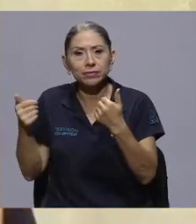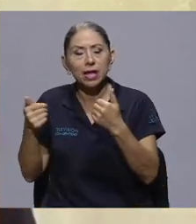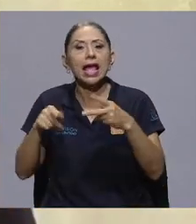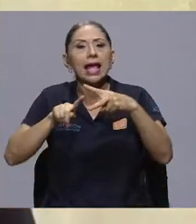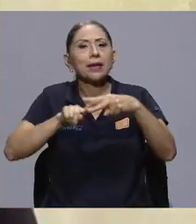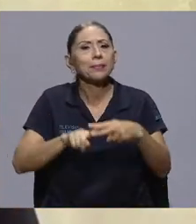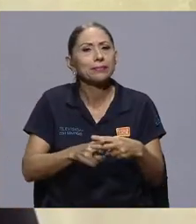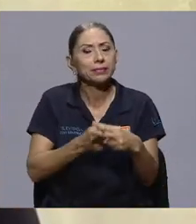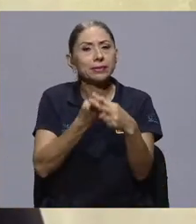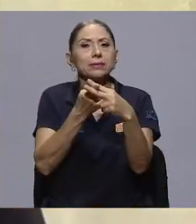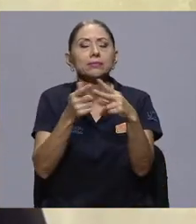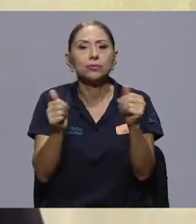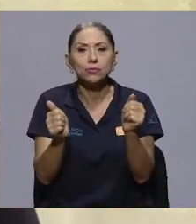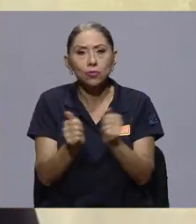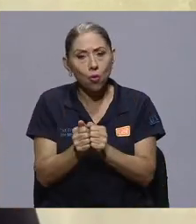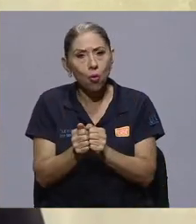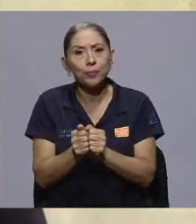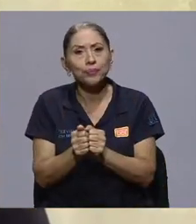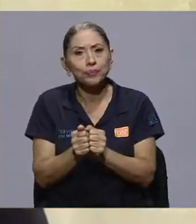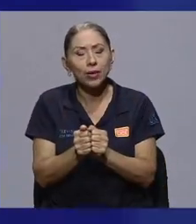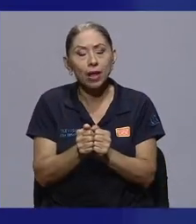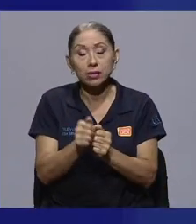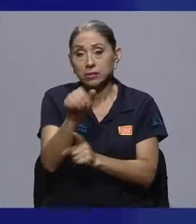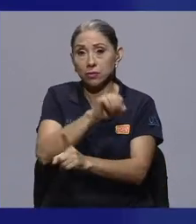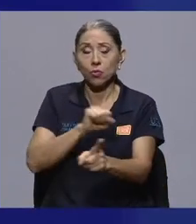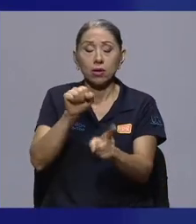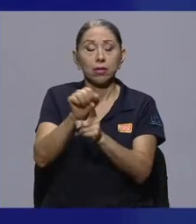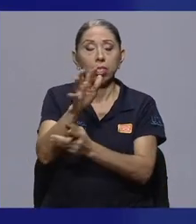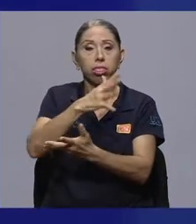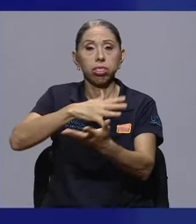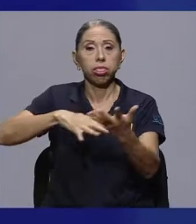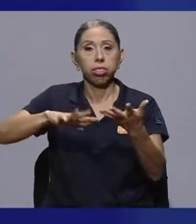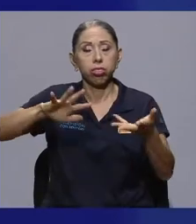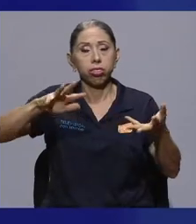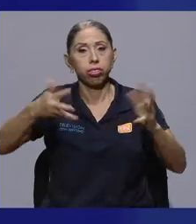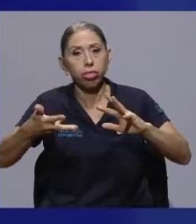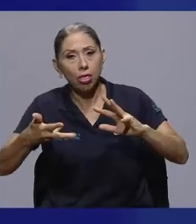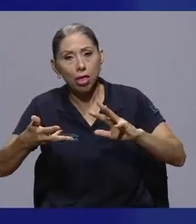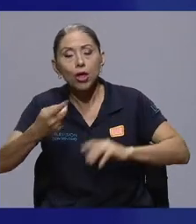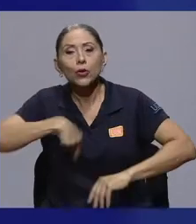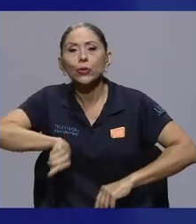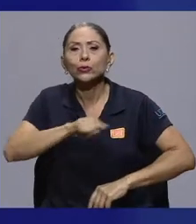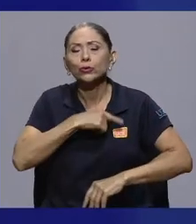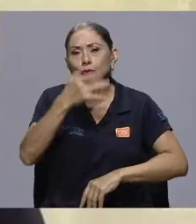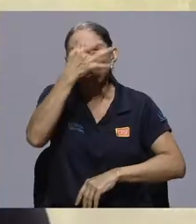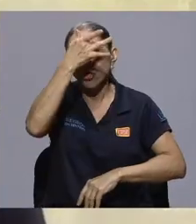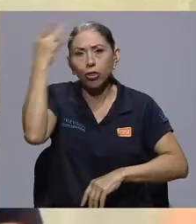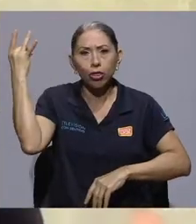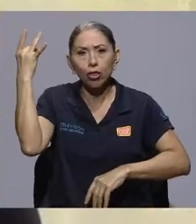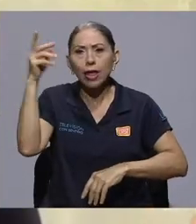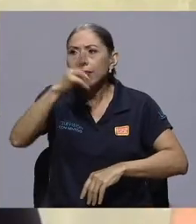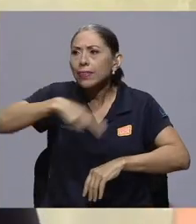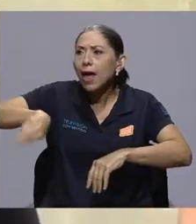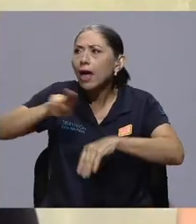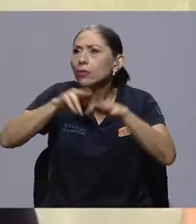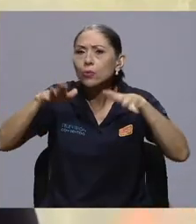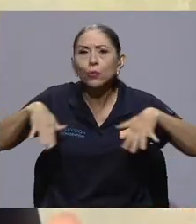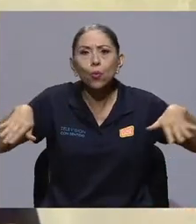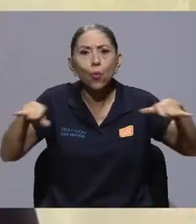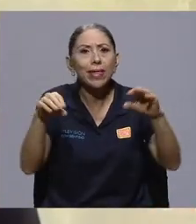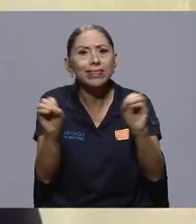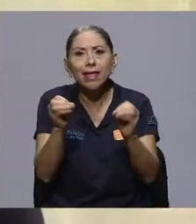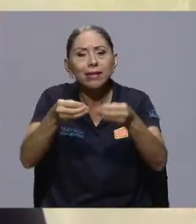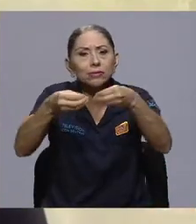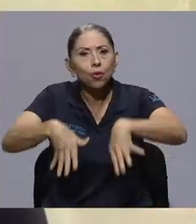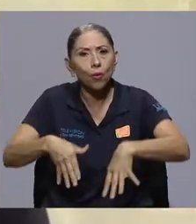tener esas distorsiones. Y entonces nos olvidamos de que en la naturaleza nada sobra. El